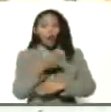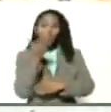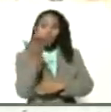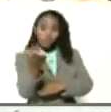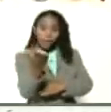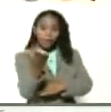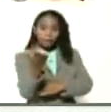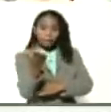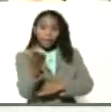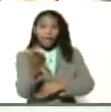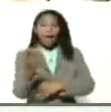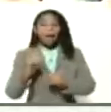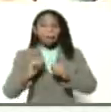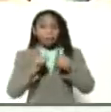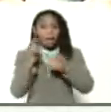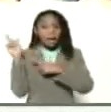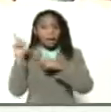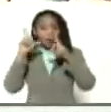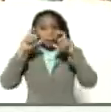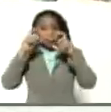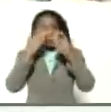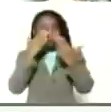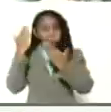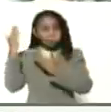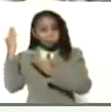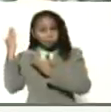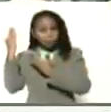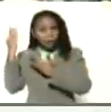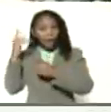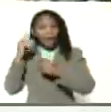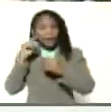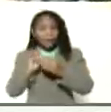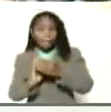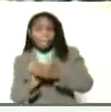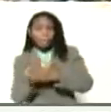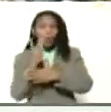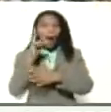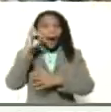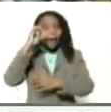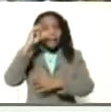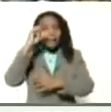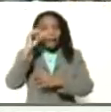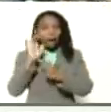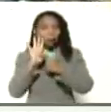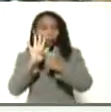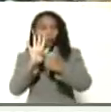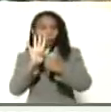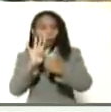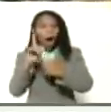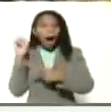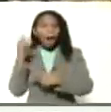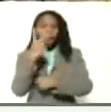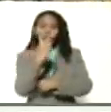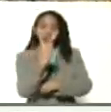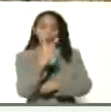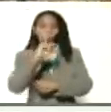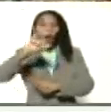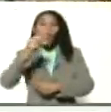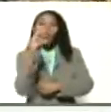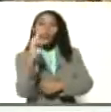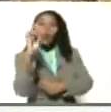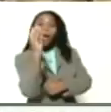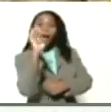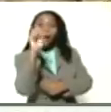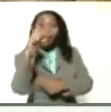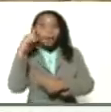le pasábamos. Esas imágenes que subió en su Instagram, aquí nos mandaron dos jurel de cuatro kilos cada